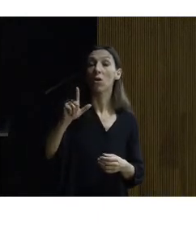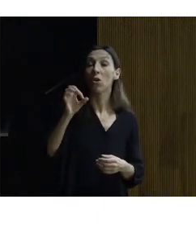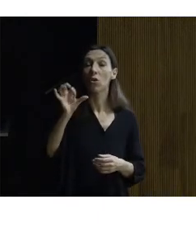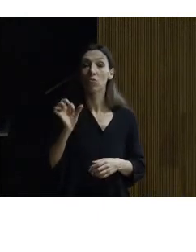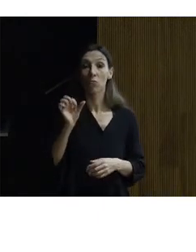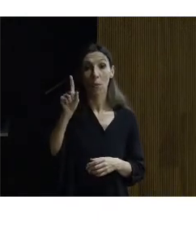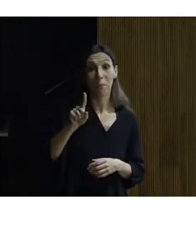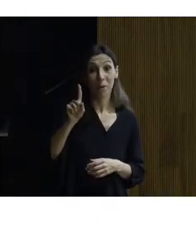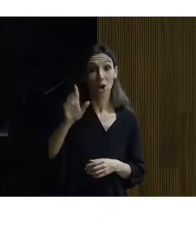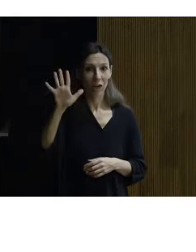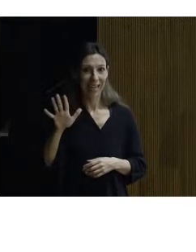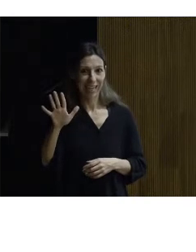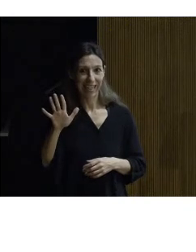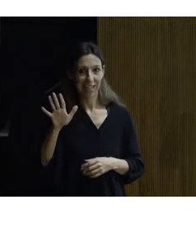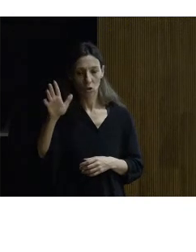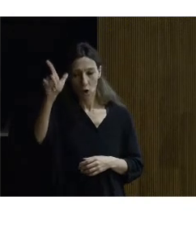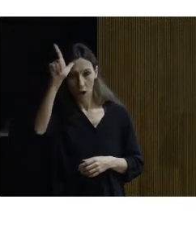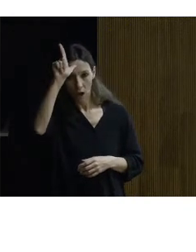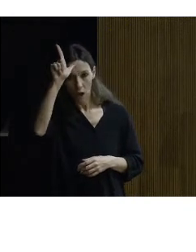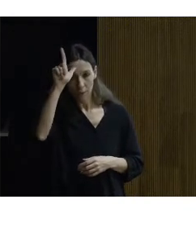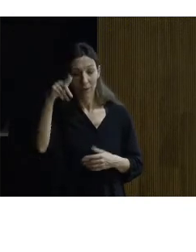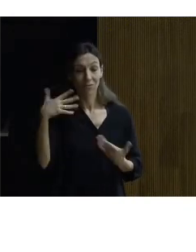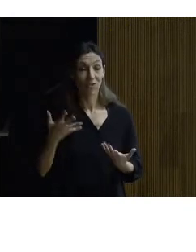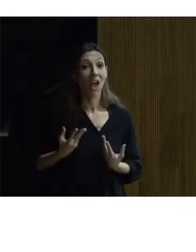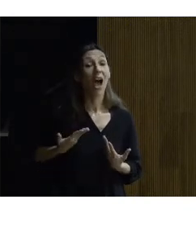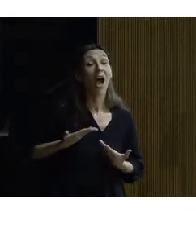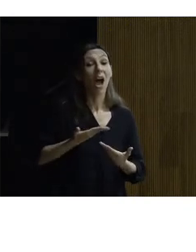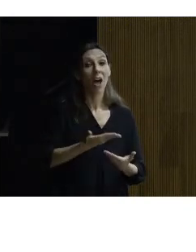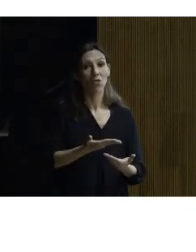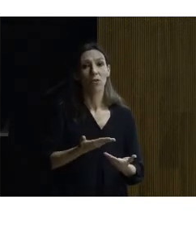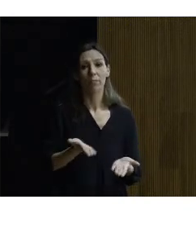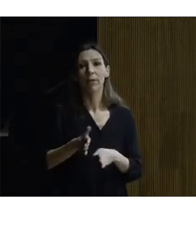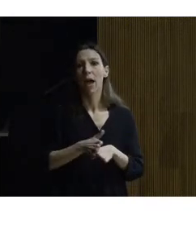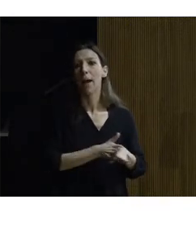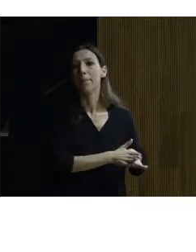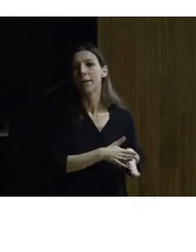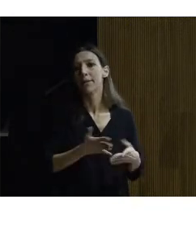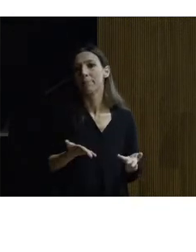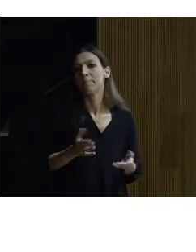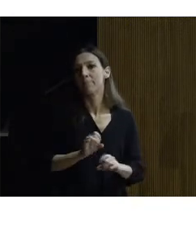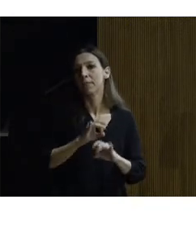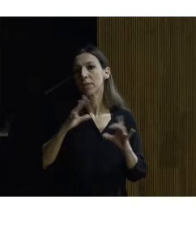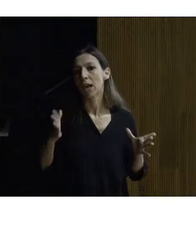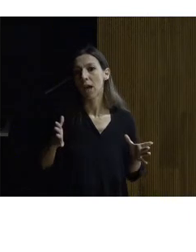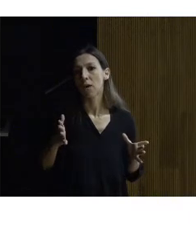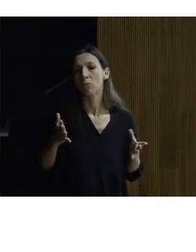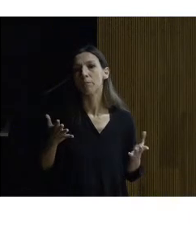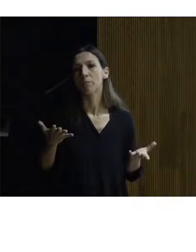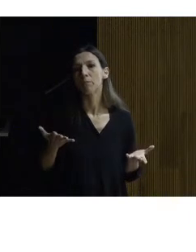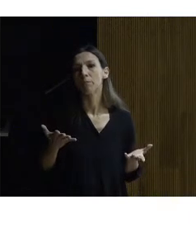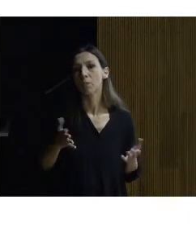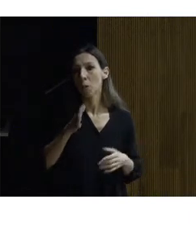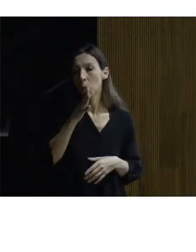y le asistió en ese aspecto pero aparte de eso claro él contaba al situarse